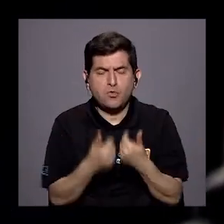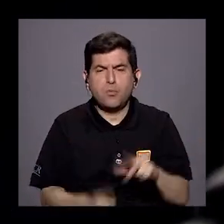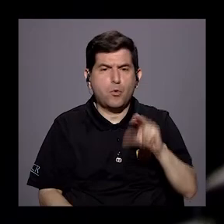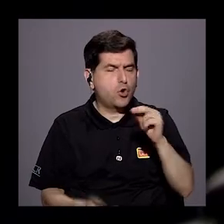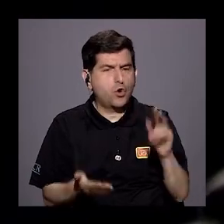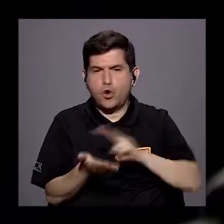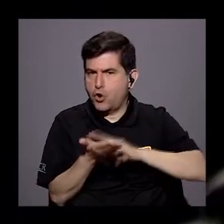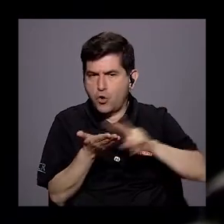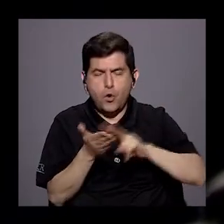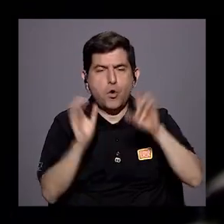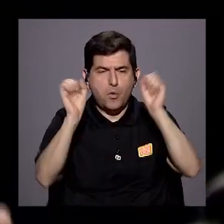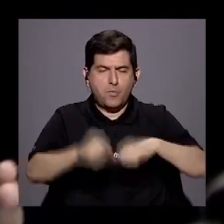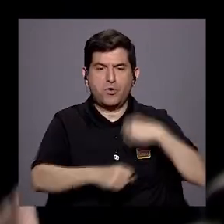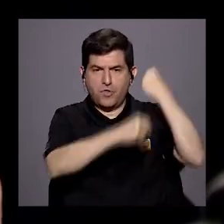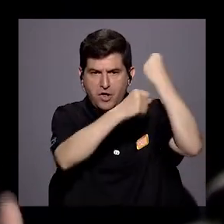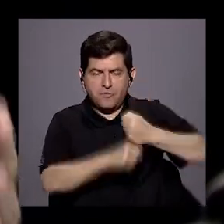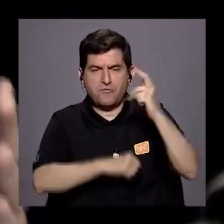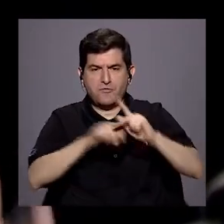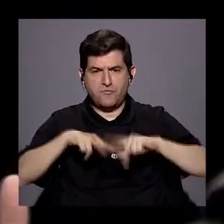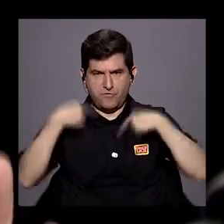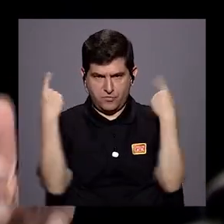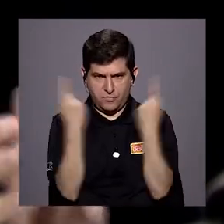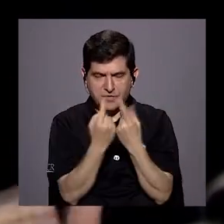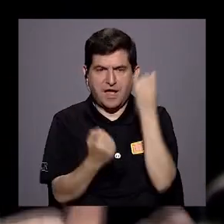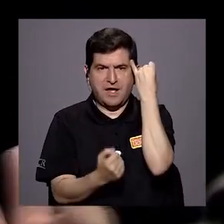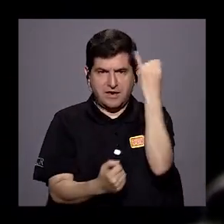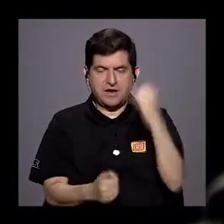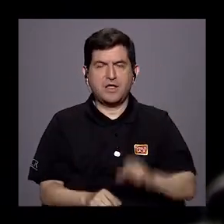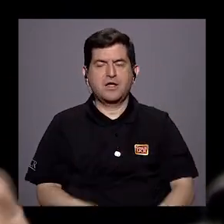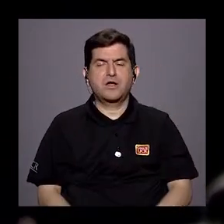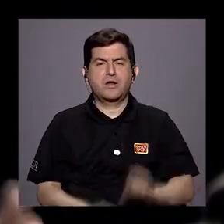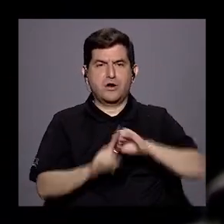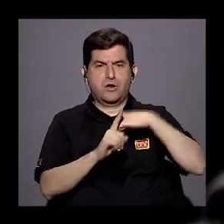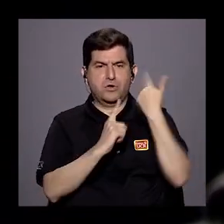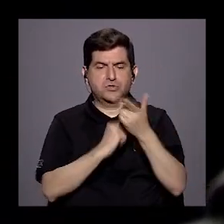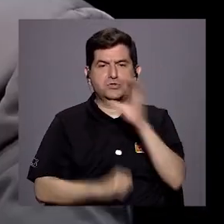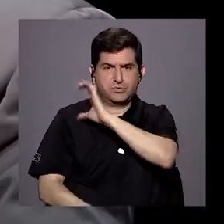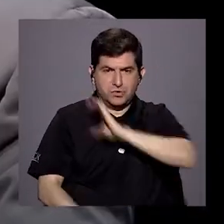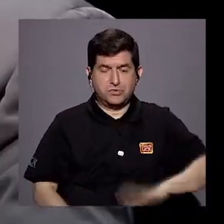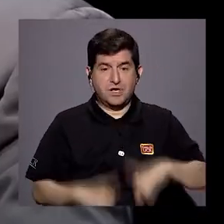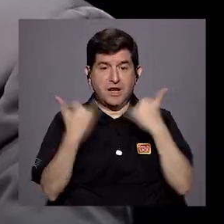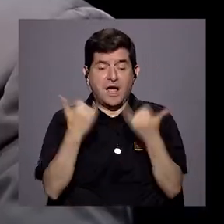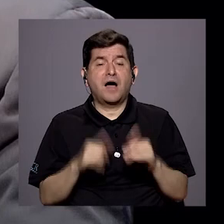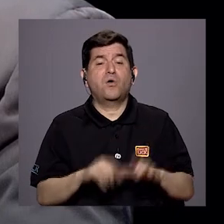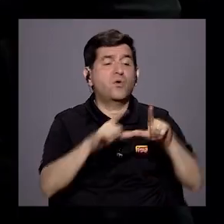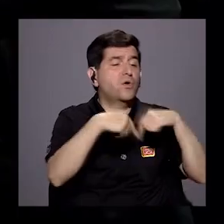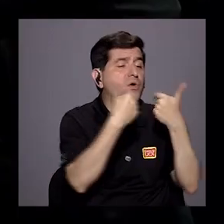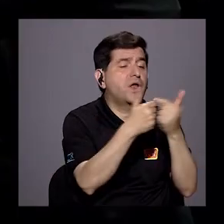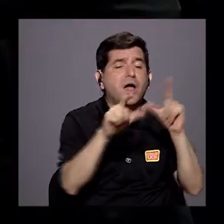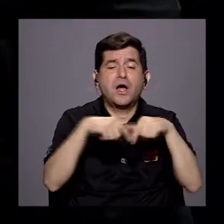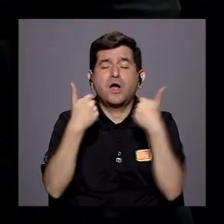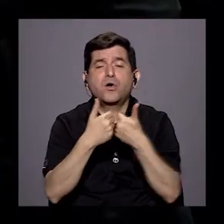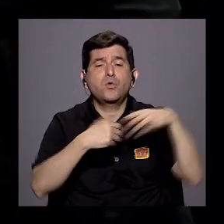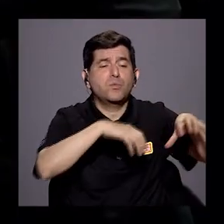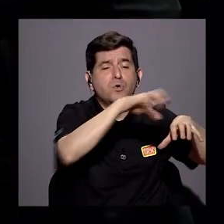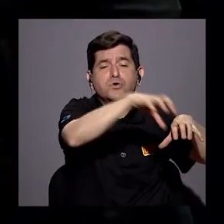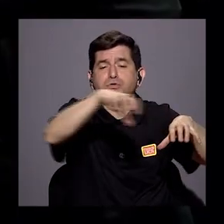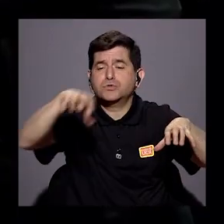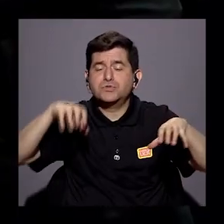liberacionista para poder fundar un partido ideológico social cristiano que se logró. Ahora son franquicias. Ahora son franquicias.